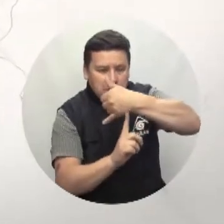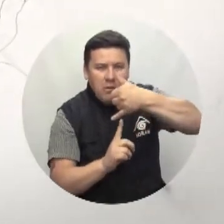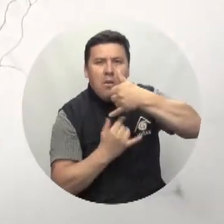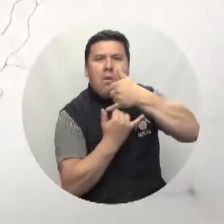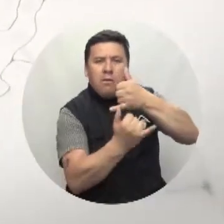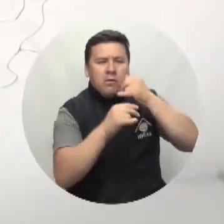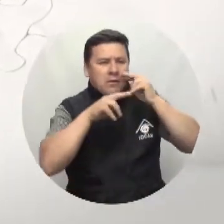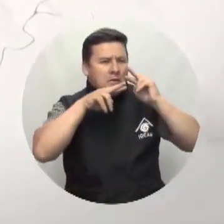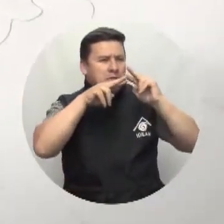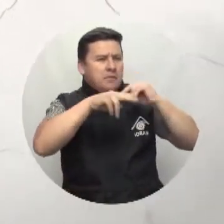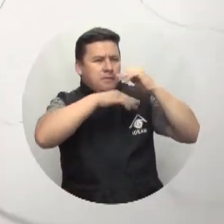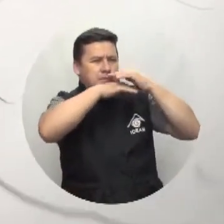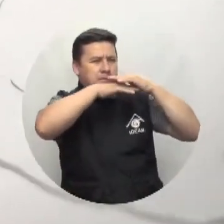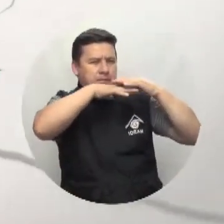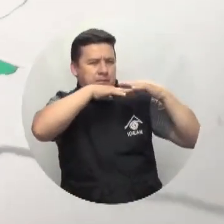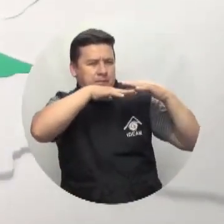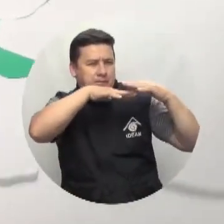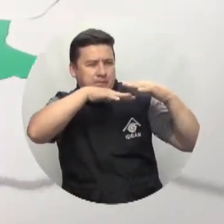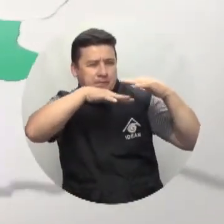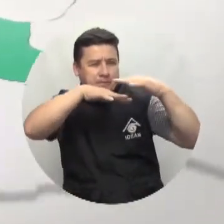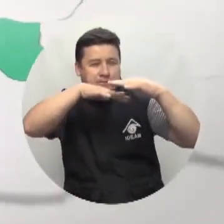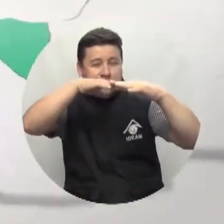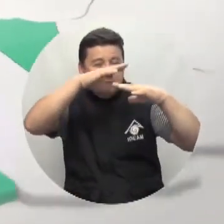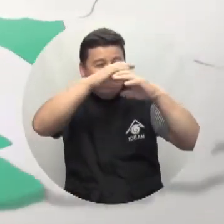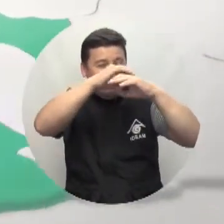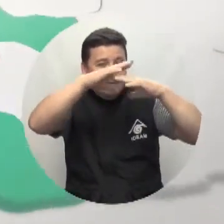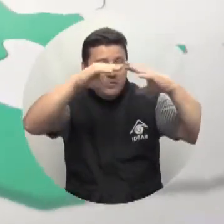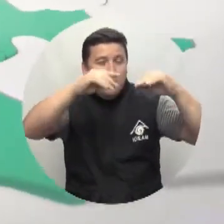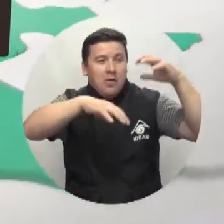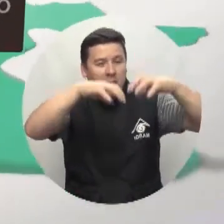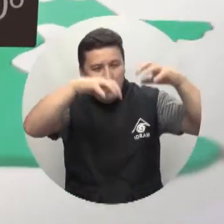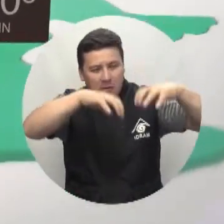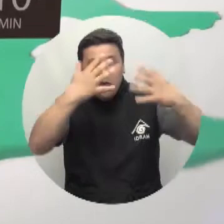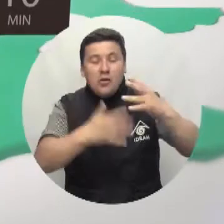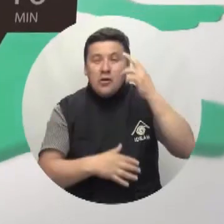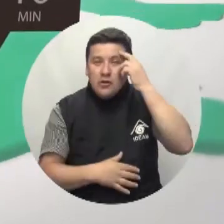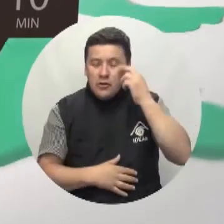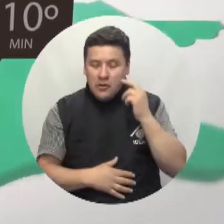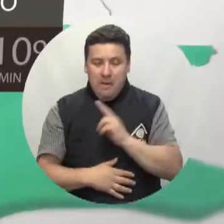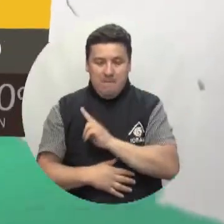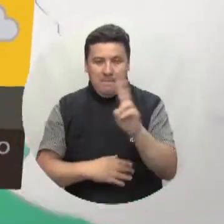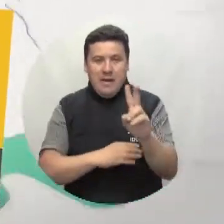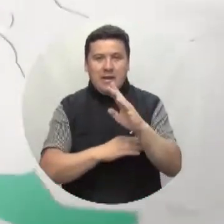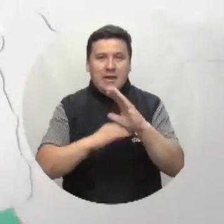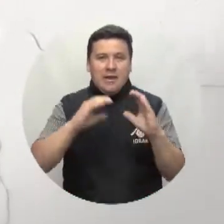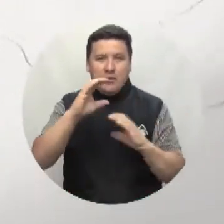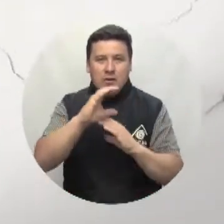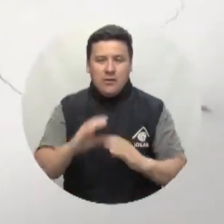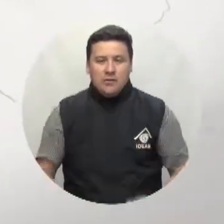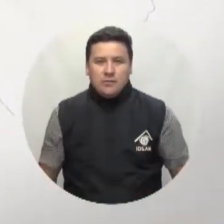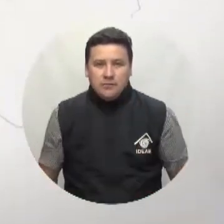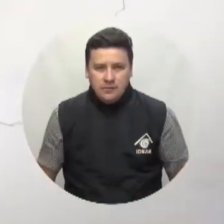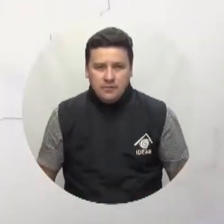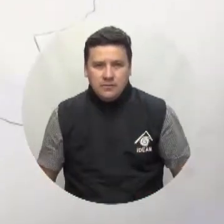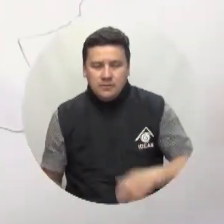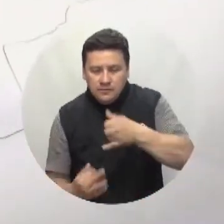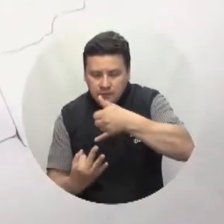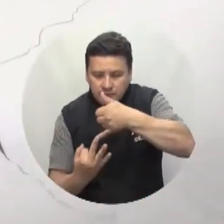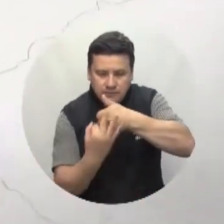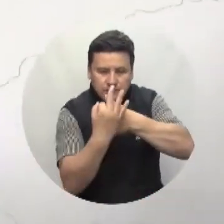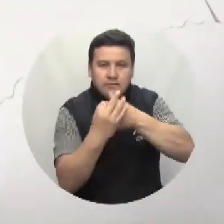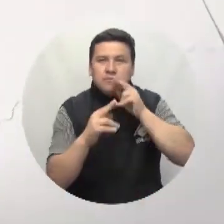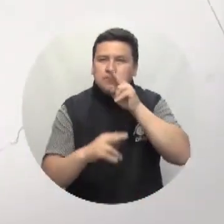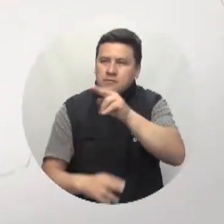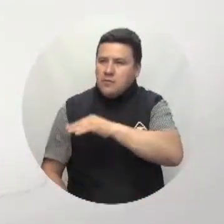observan paisajes con cielos parcialmente cubiertos y lluvias en sectores del Chocó y Valle del Cauca En la zona andina